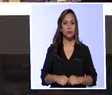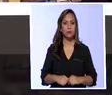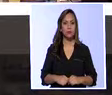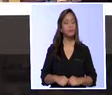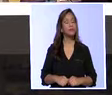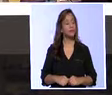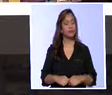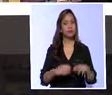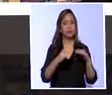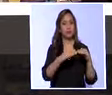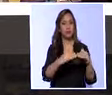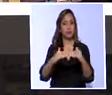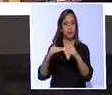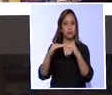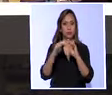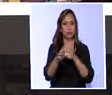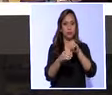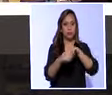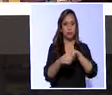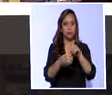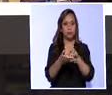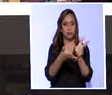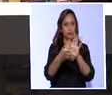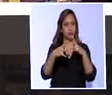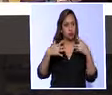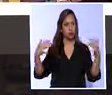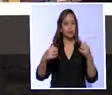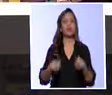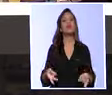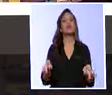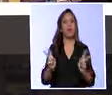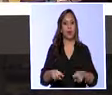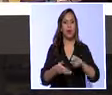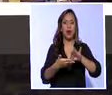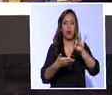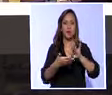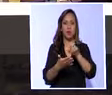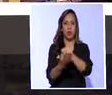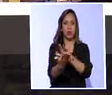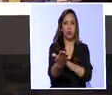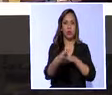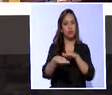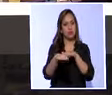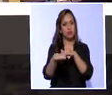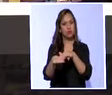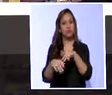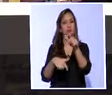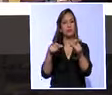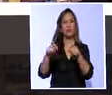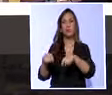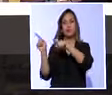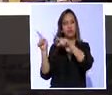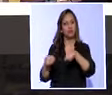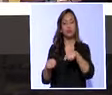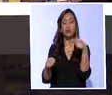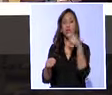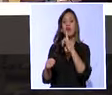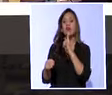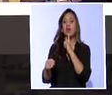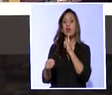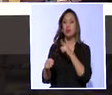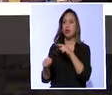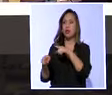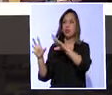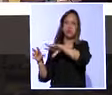Por unanimidad, el Pleno de la Asamblea Nacional también aprobó el proyecto de resolución de respaldo a los migrantes deportados desde